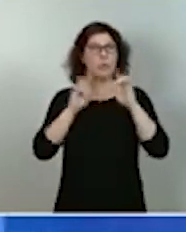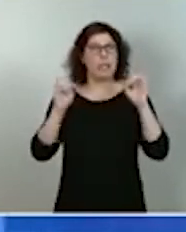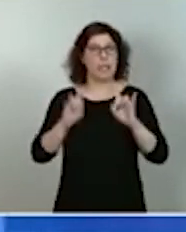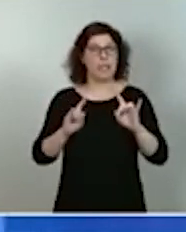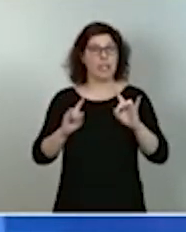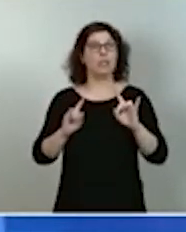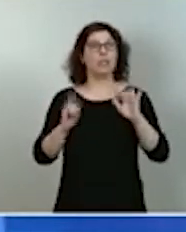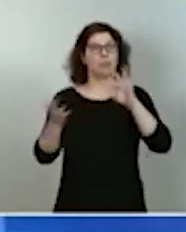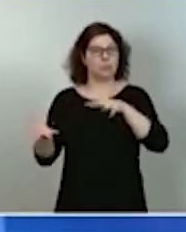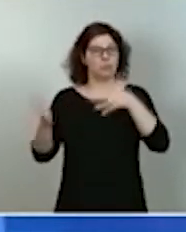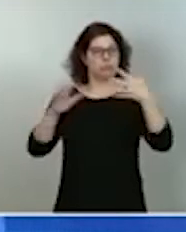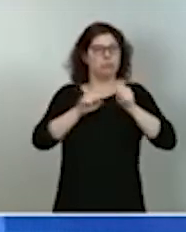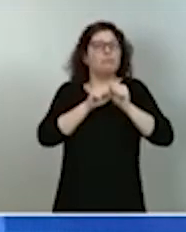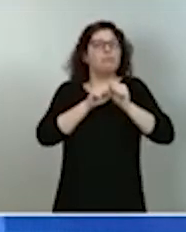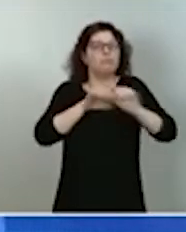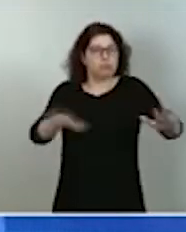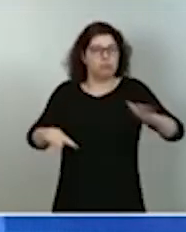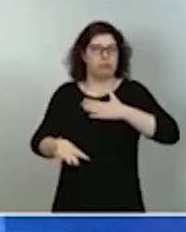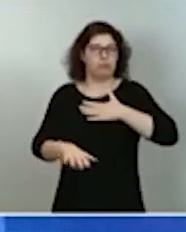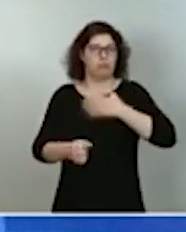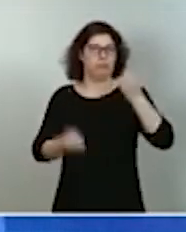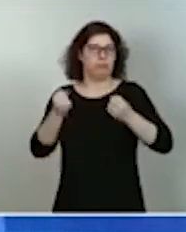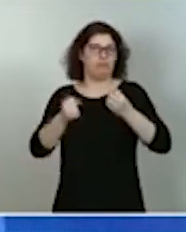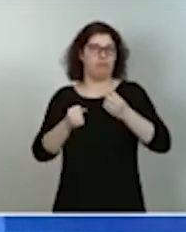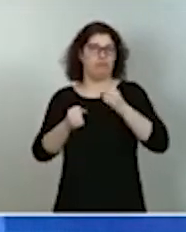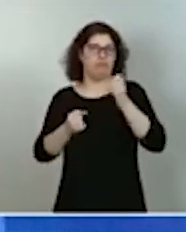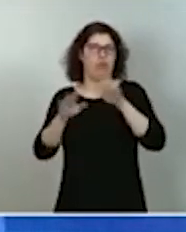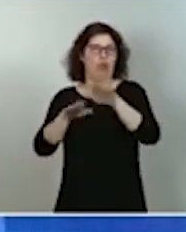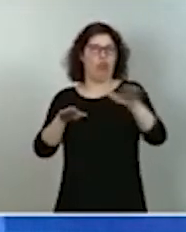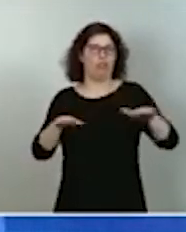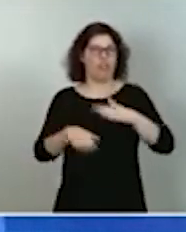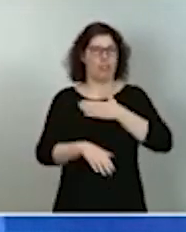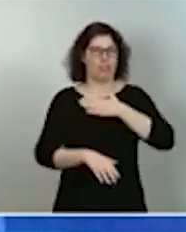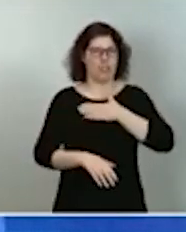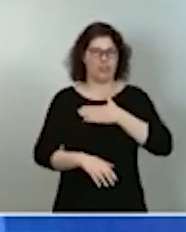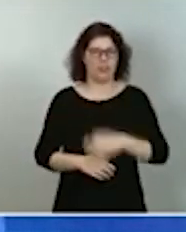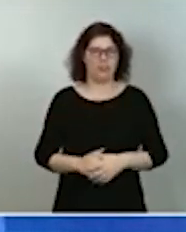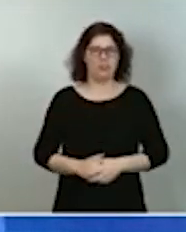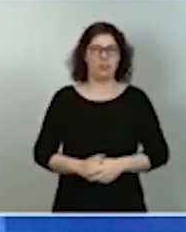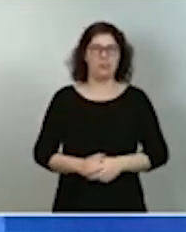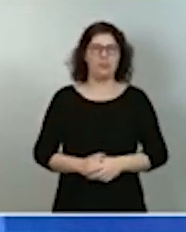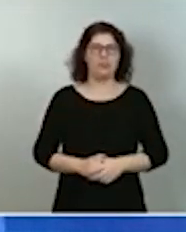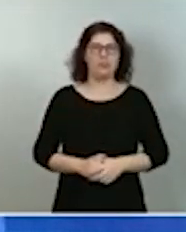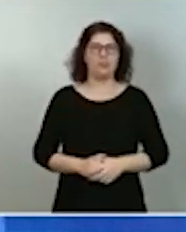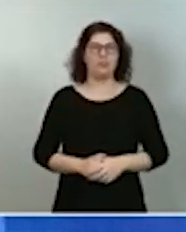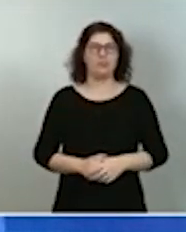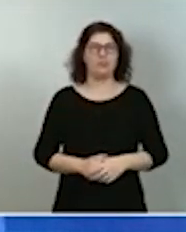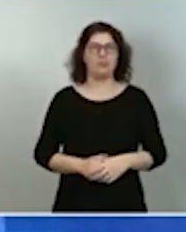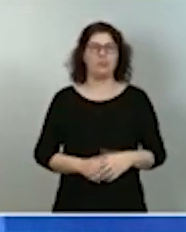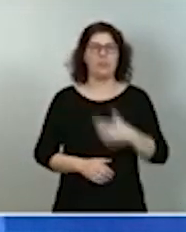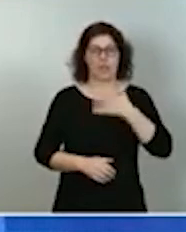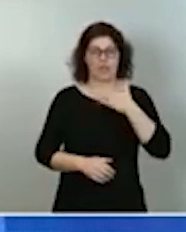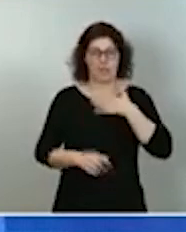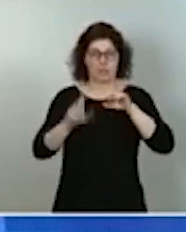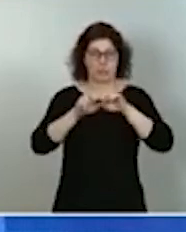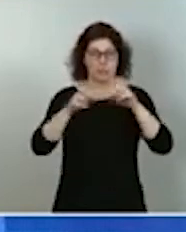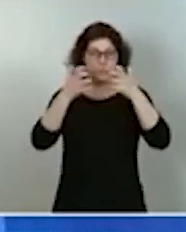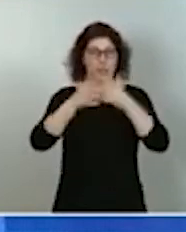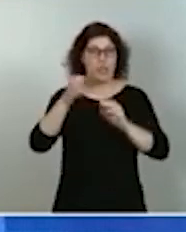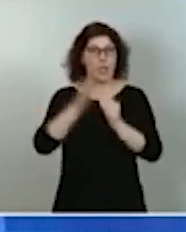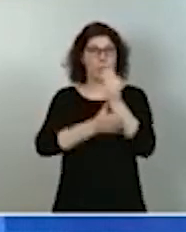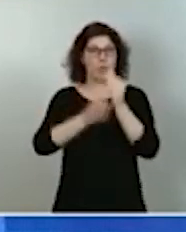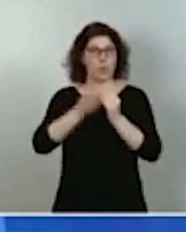automovilístico, facilitando el acompañamiento de un mejor posicionamiento de nuestra industria, incluida la de